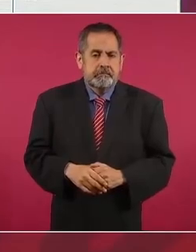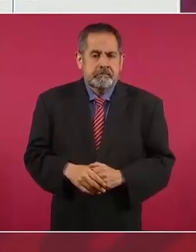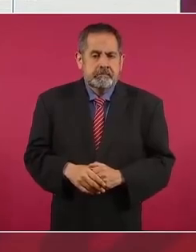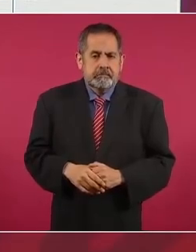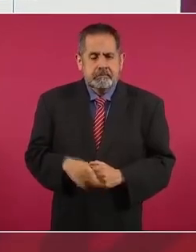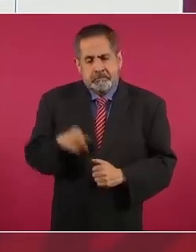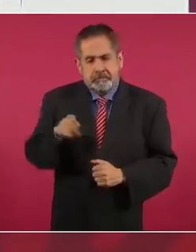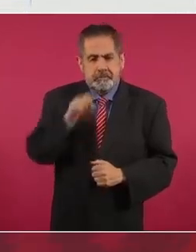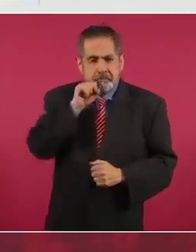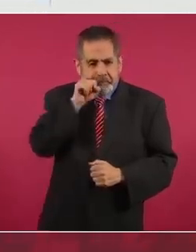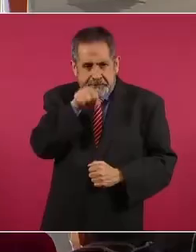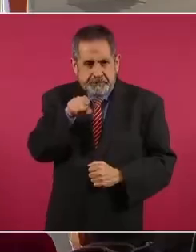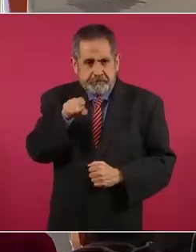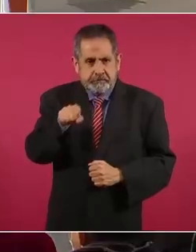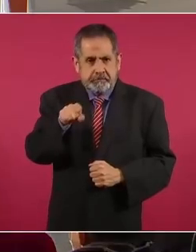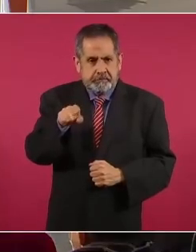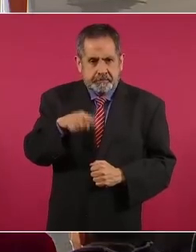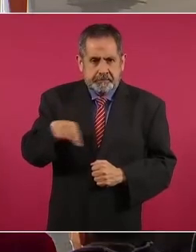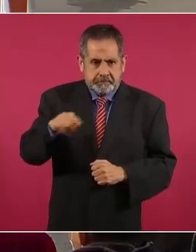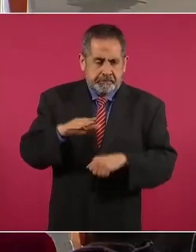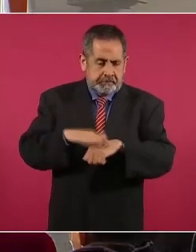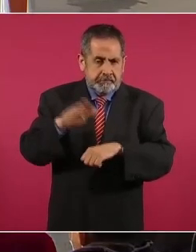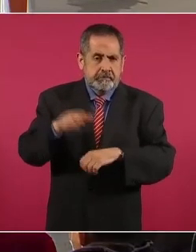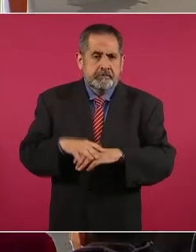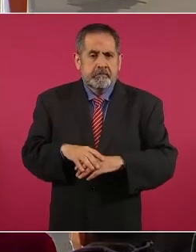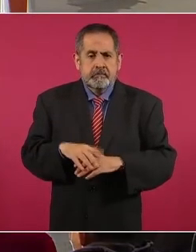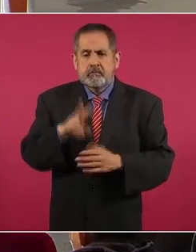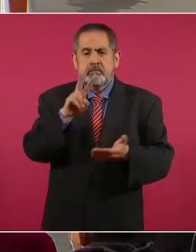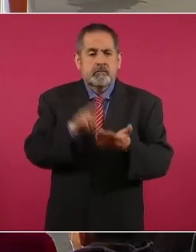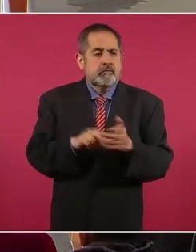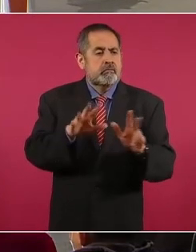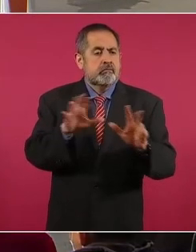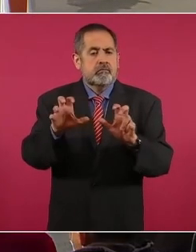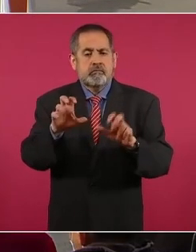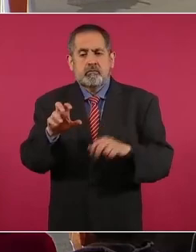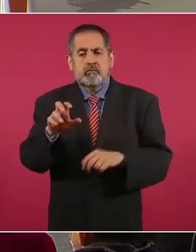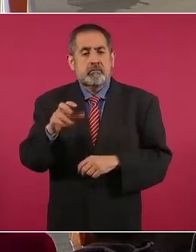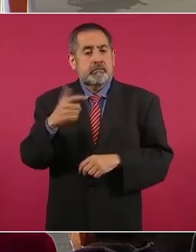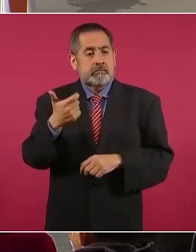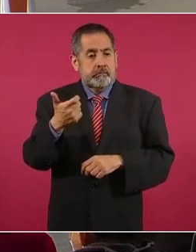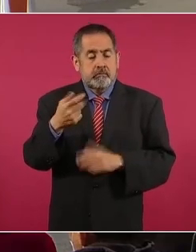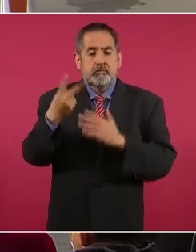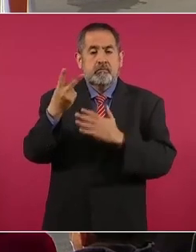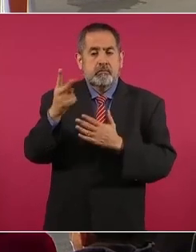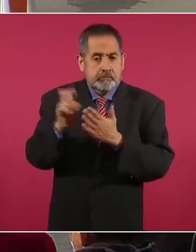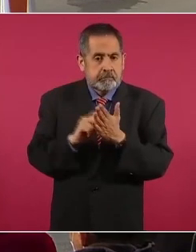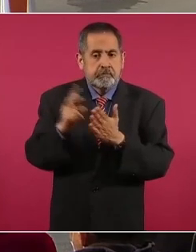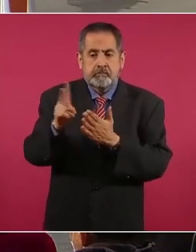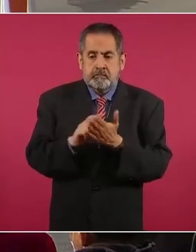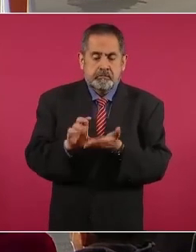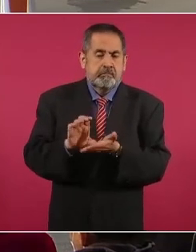pero también 2 mil 800 pesos bimestrales.